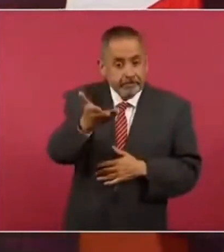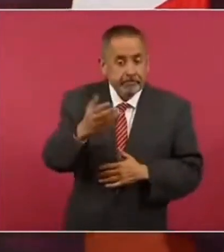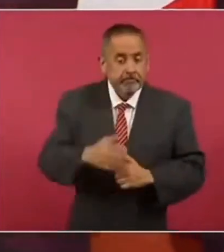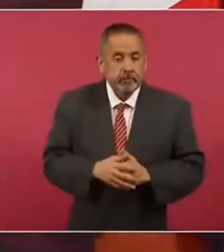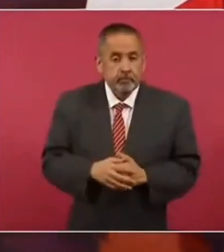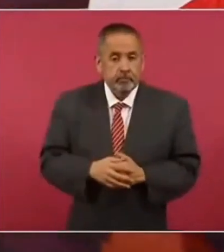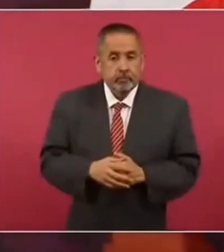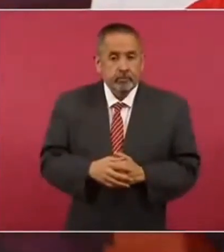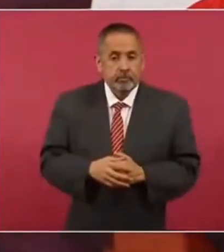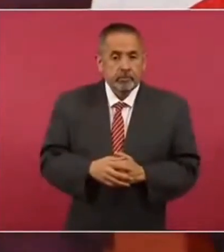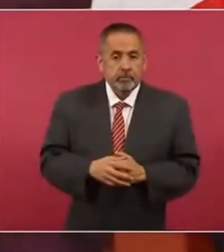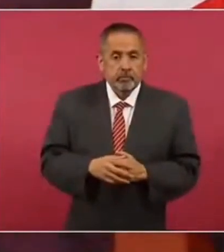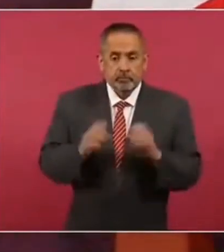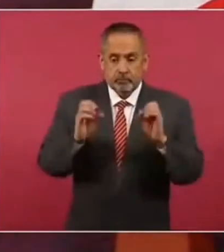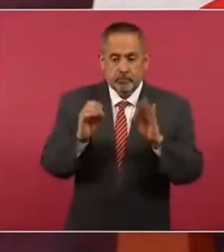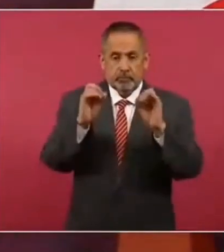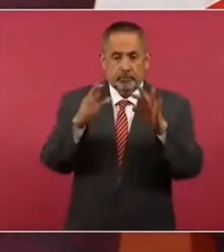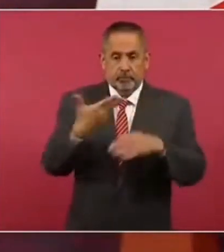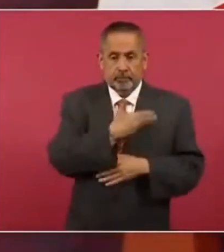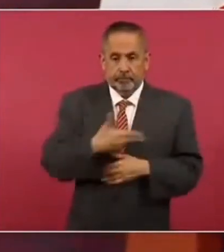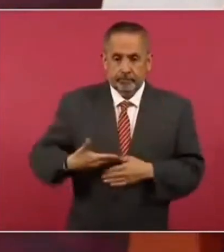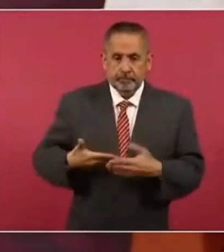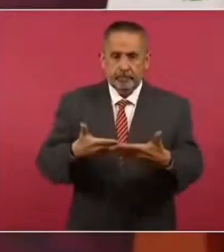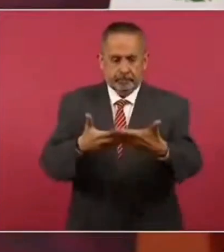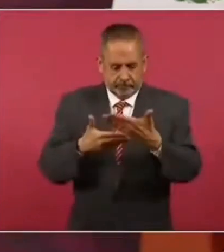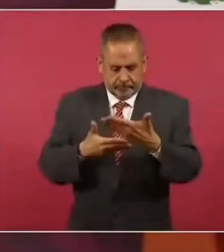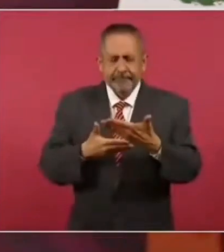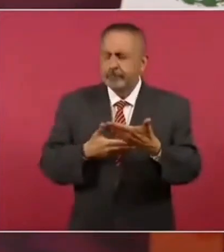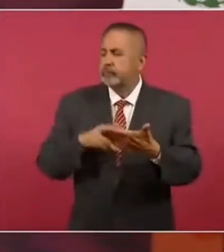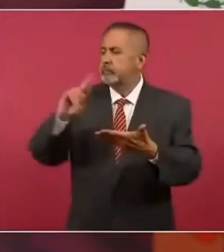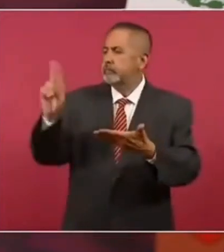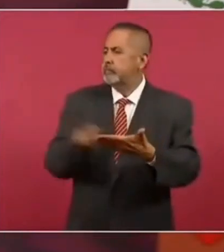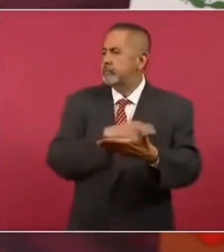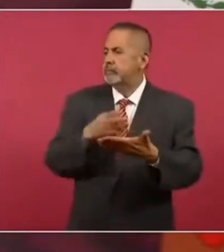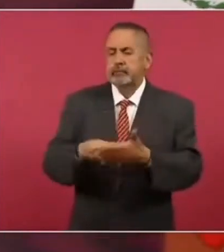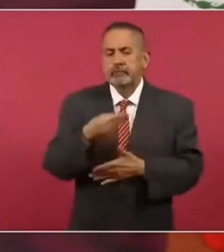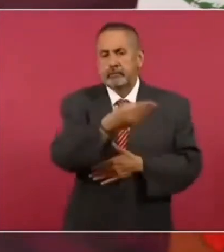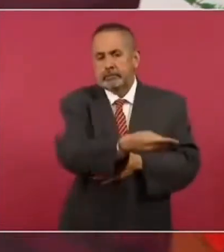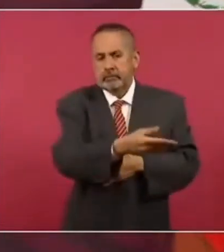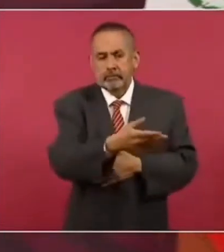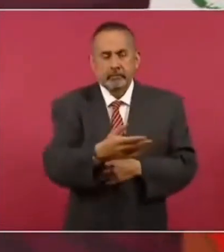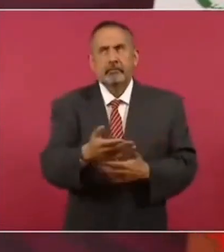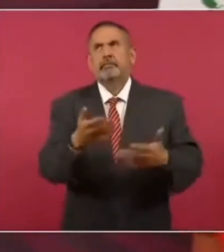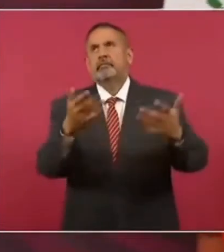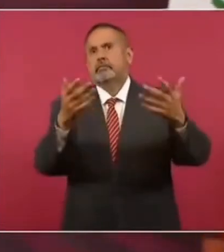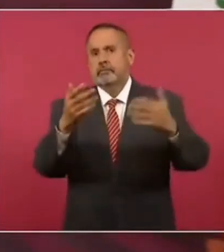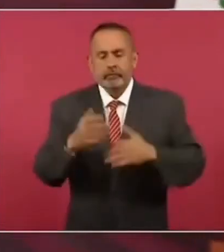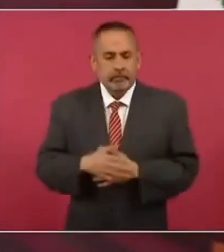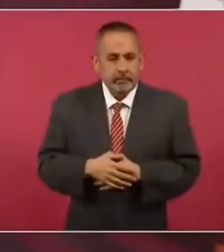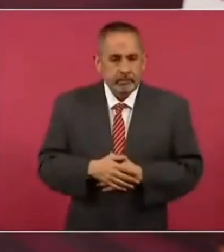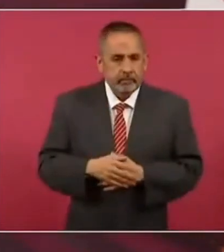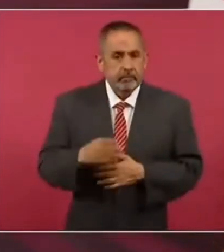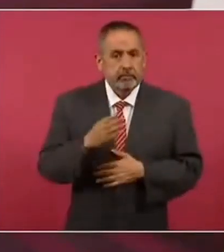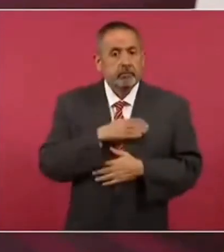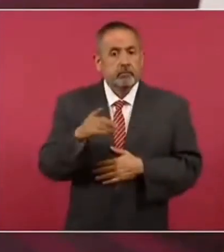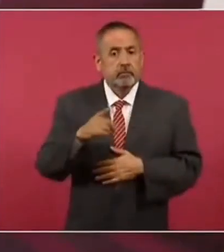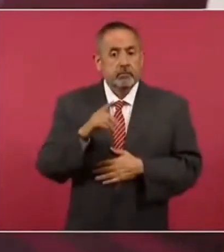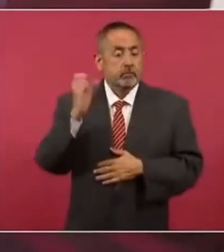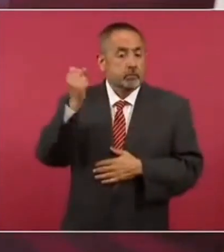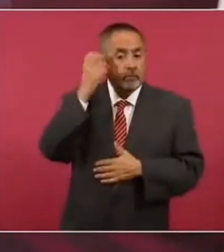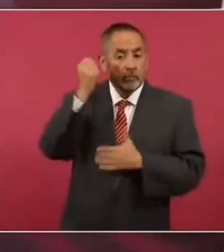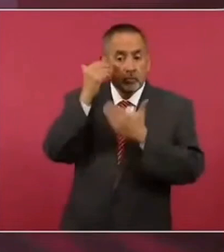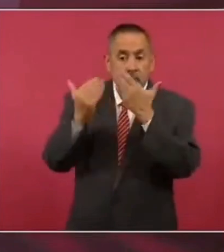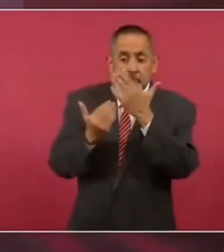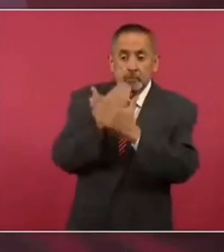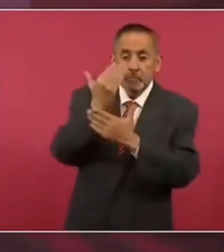al despacho del presidente y firma. Qué bueno que existe la mañanera.